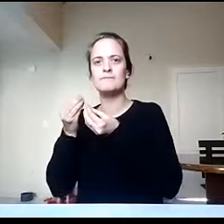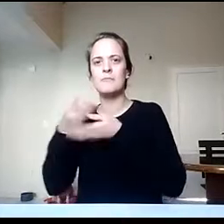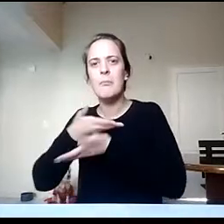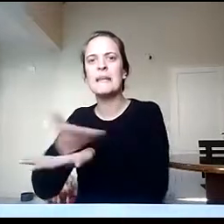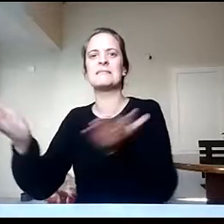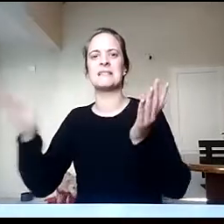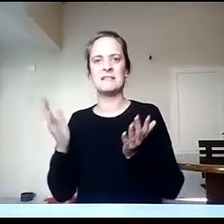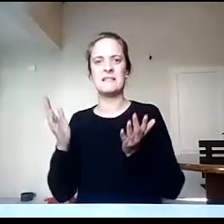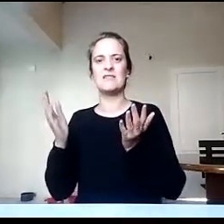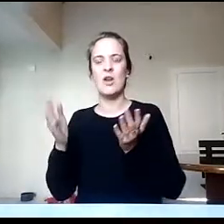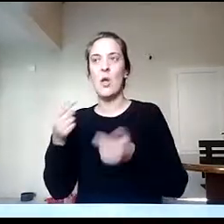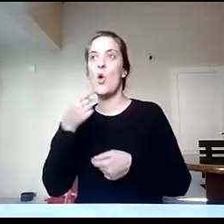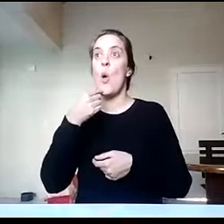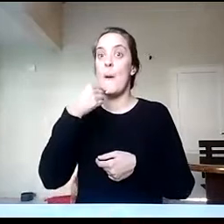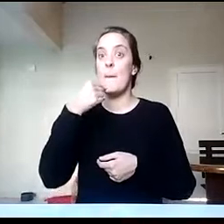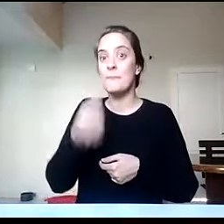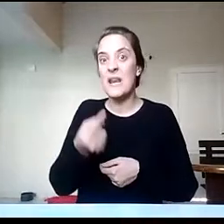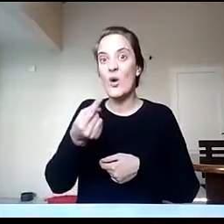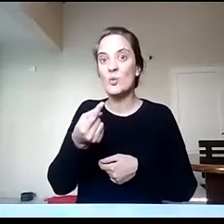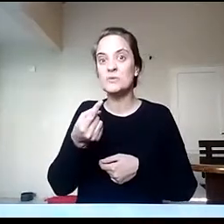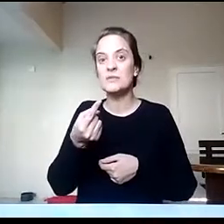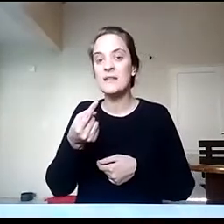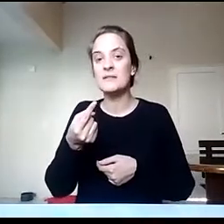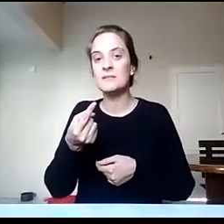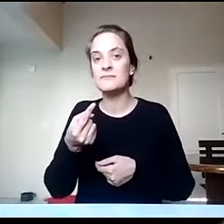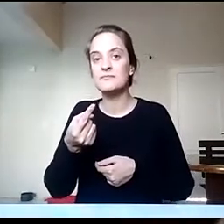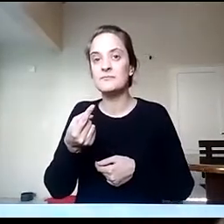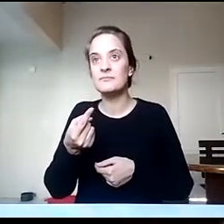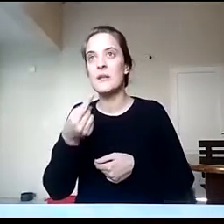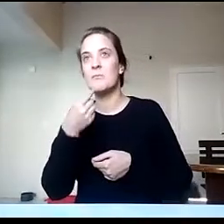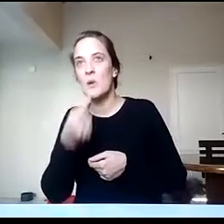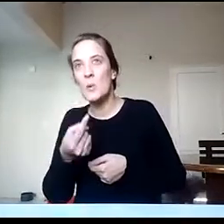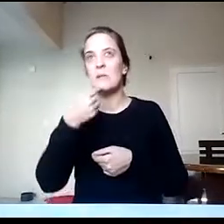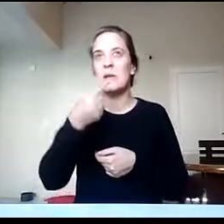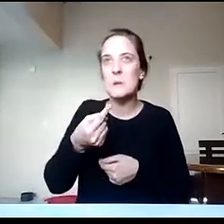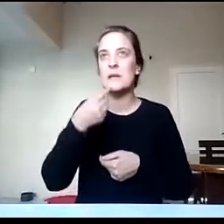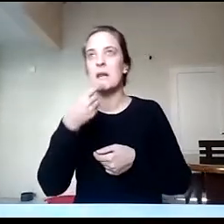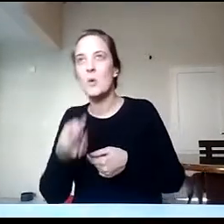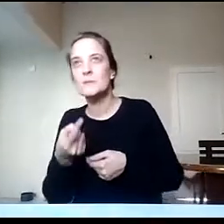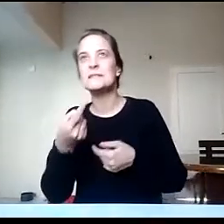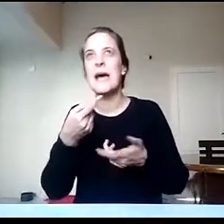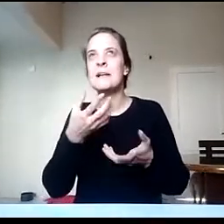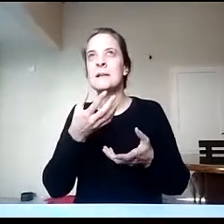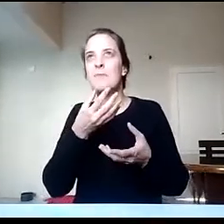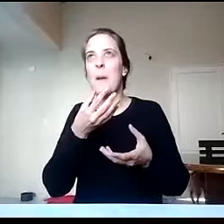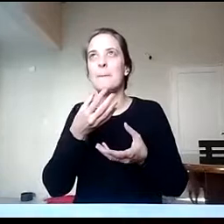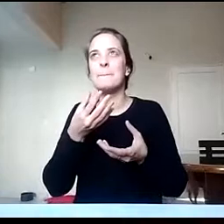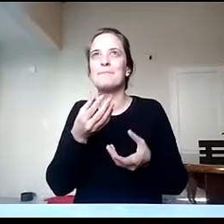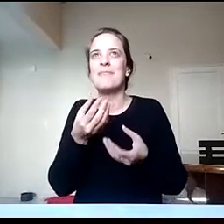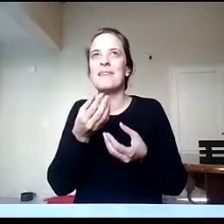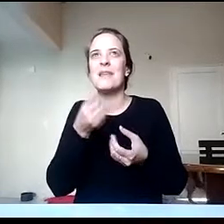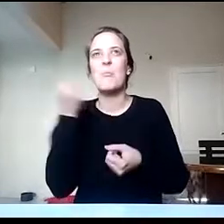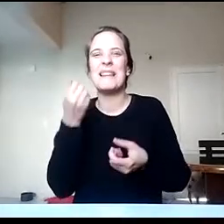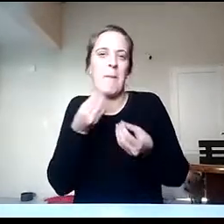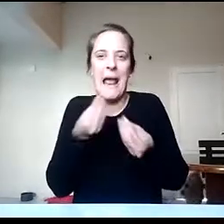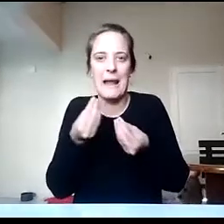de estas preguntas, ¿sí? Que nos pueden llevar a pensar o orientarnos a pensar a la geografía de otra manera. Podemos